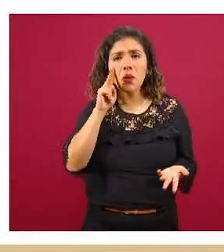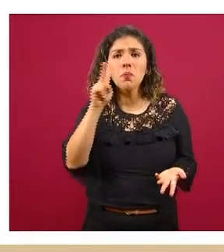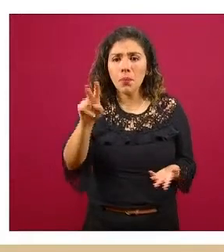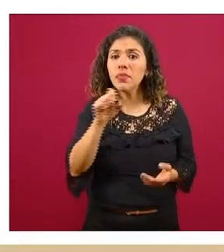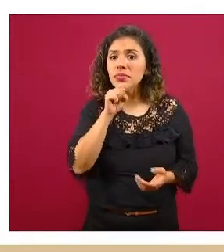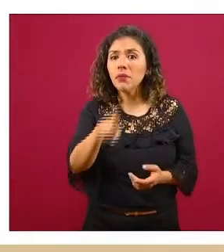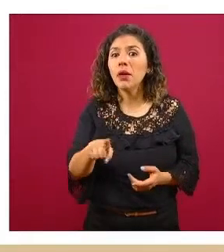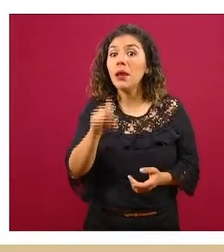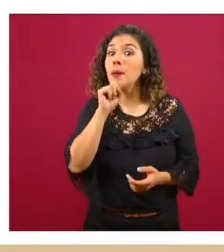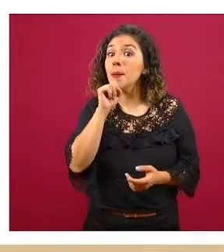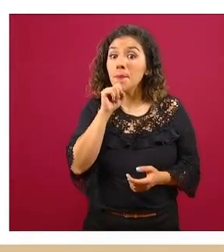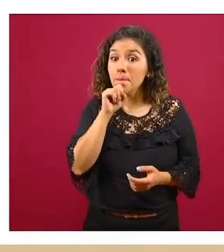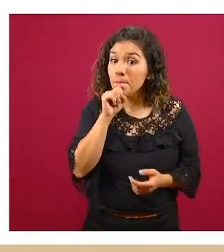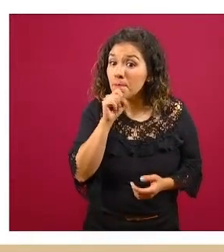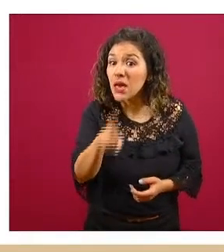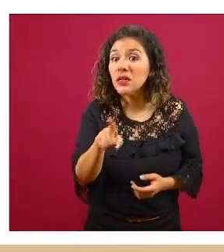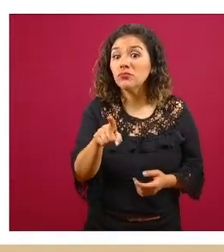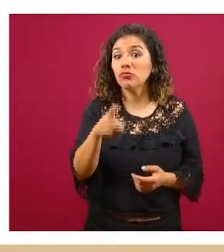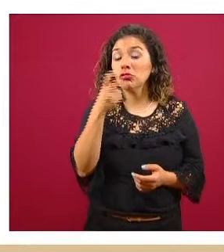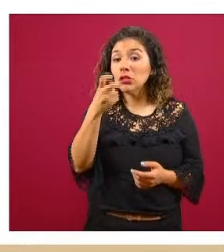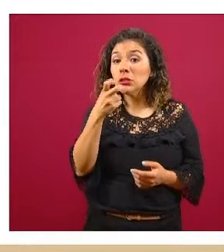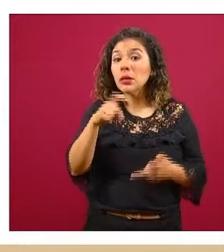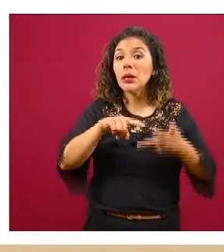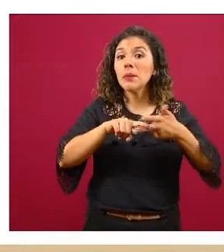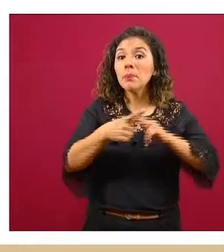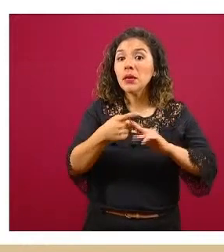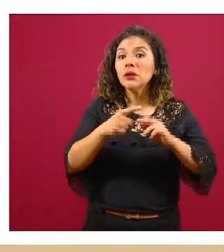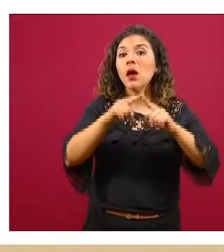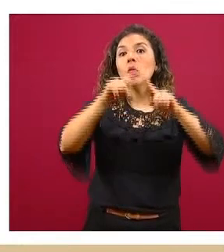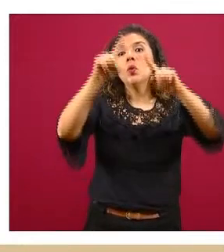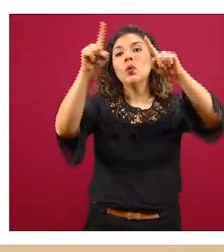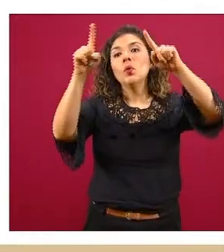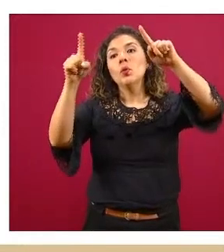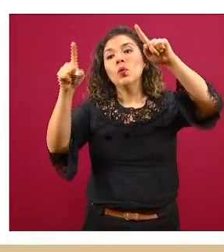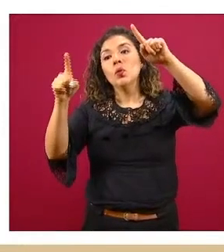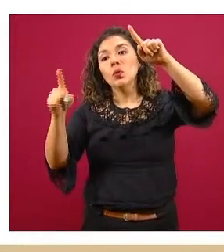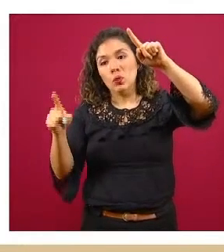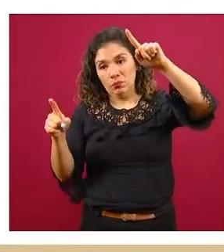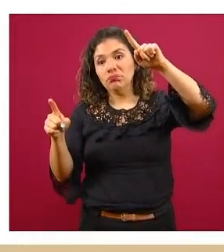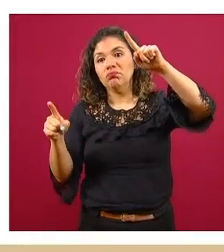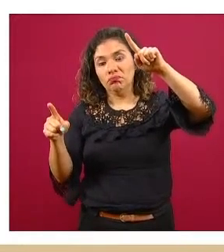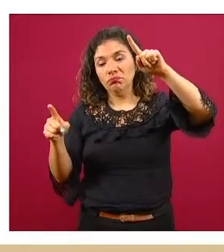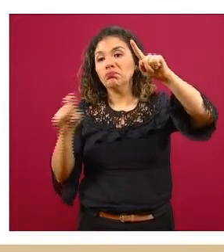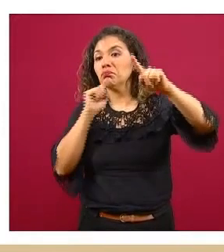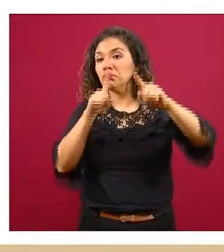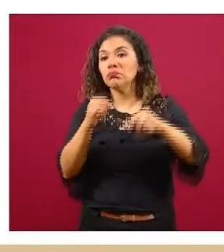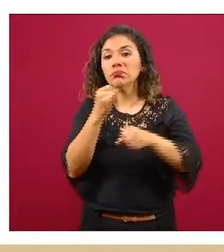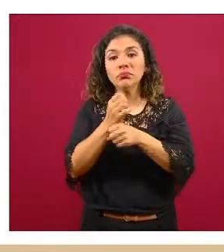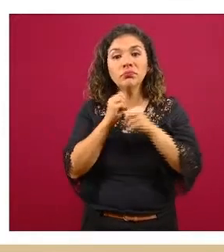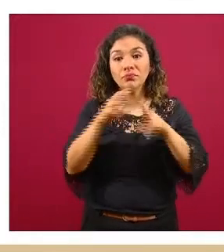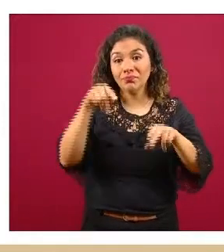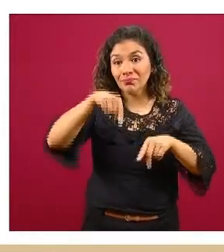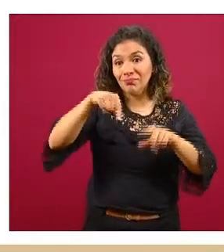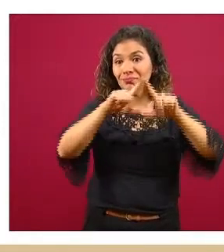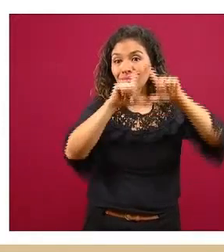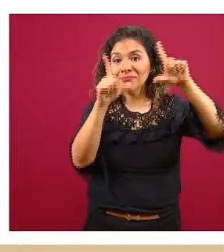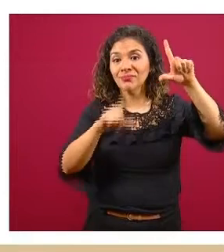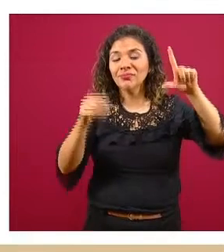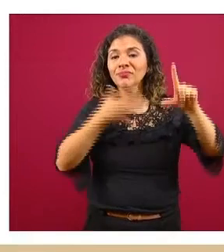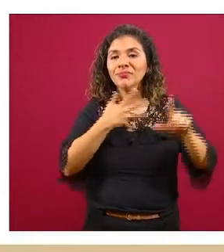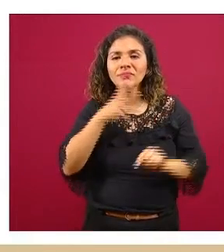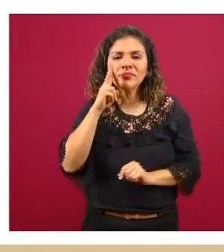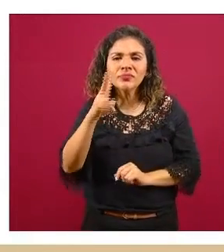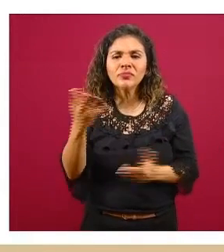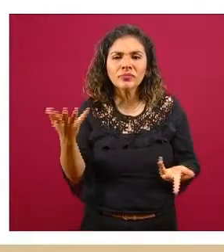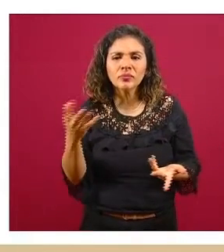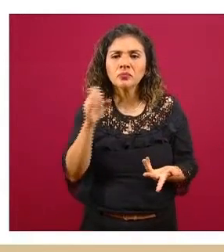también que este mismo esperado llega y empieza a descender también de los datos nacionales que ya lo hemos presentado también se